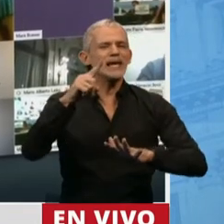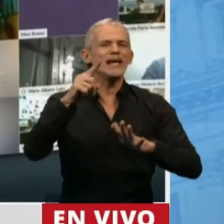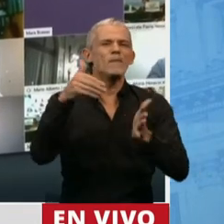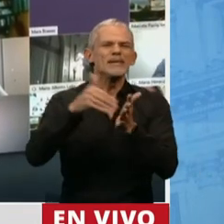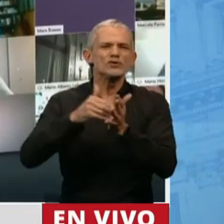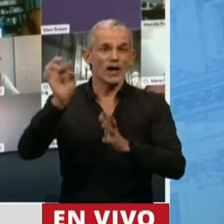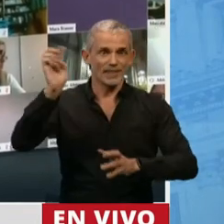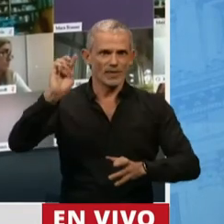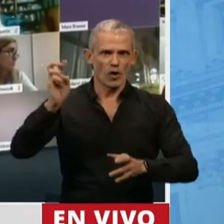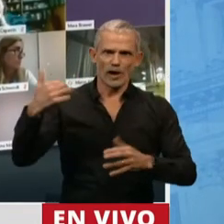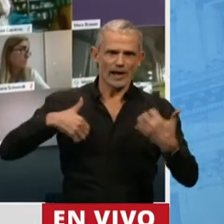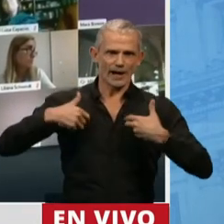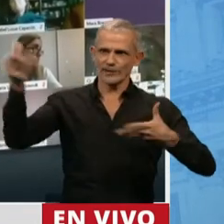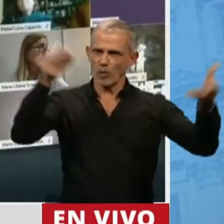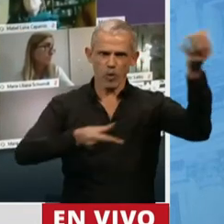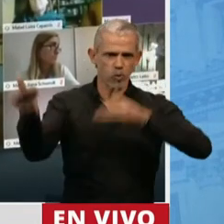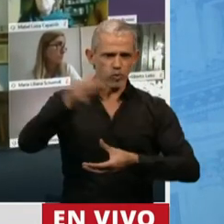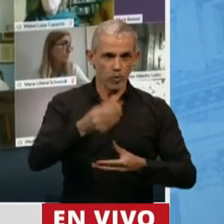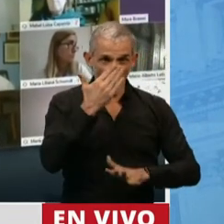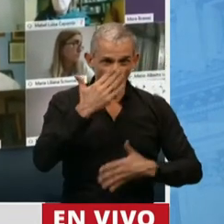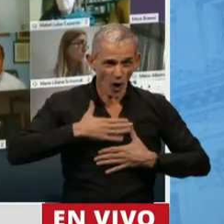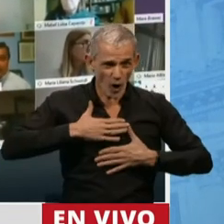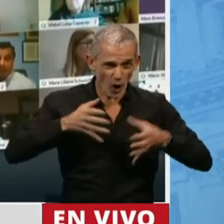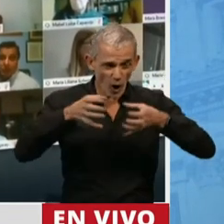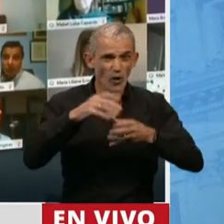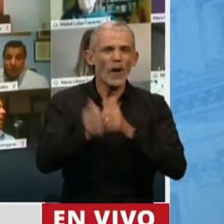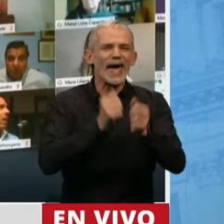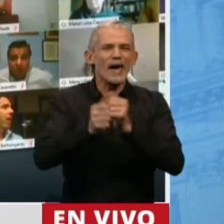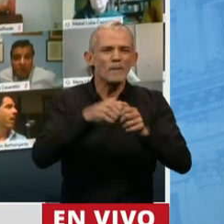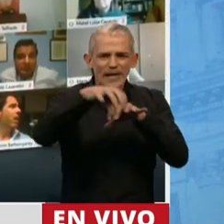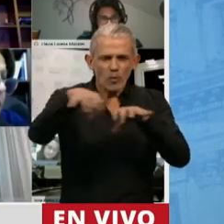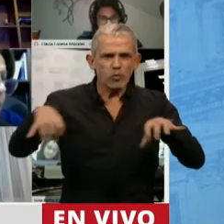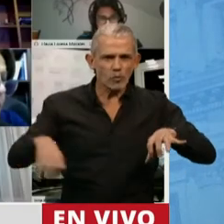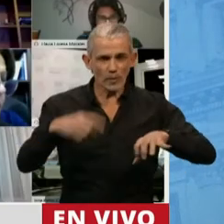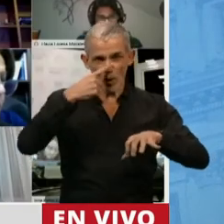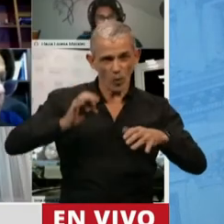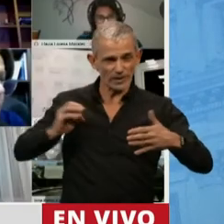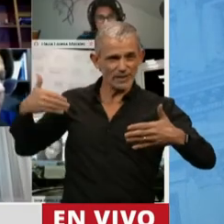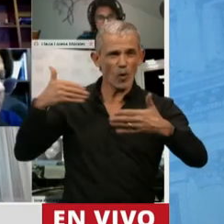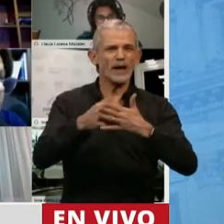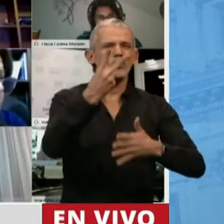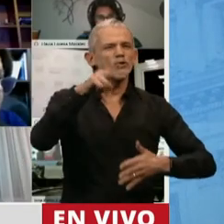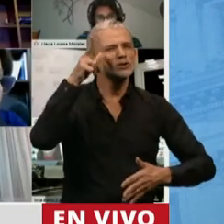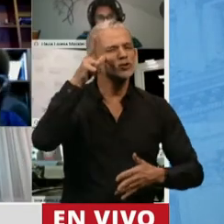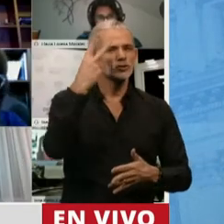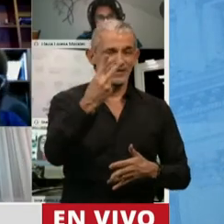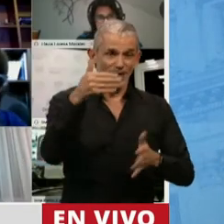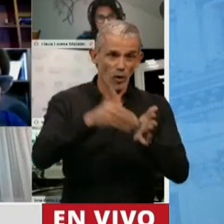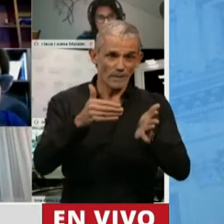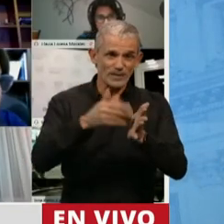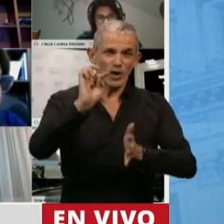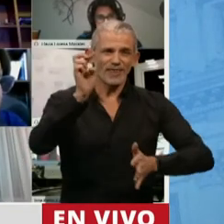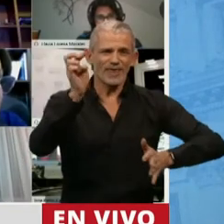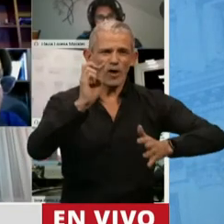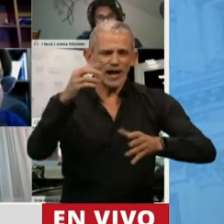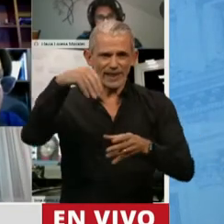a nuestro país. Solamente en Córdoba las empresas registraron el último año 282 millones de